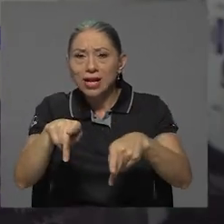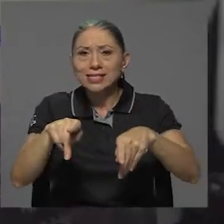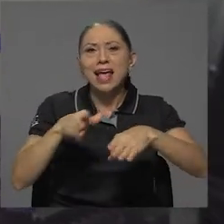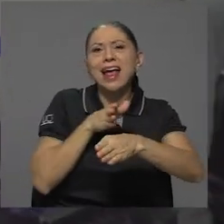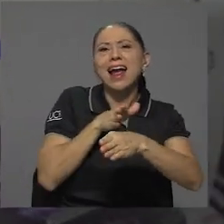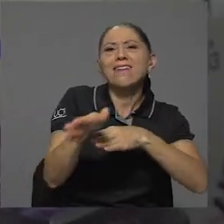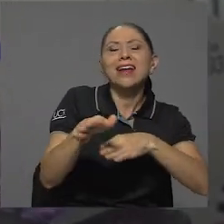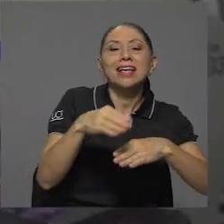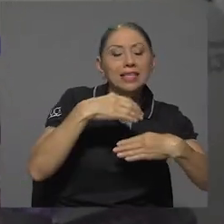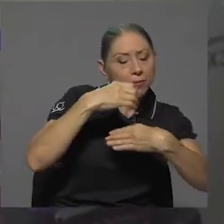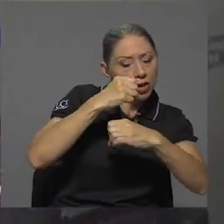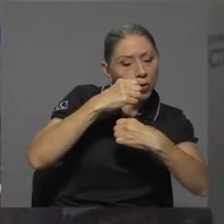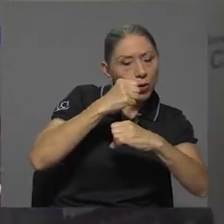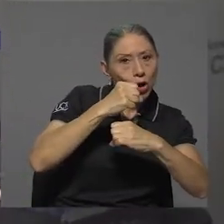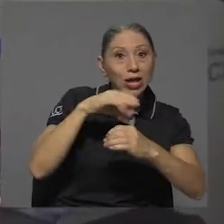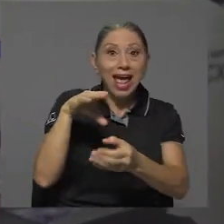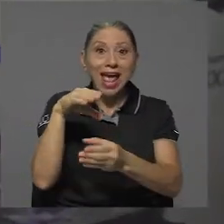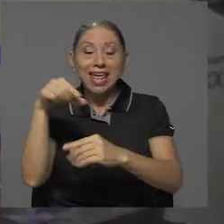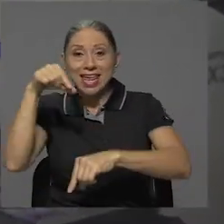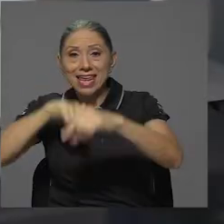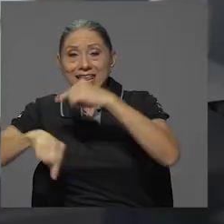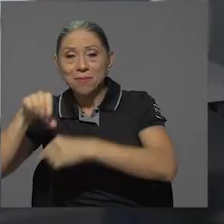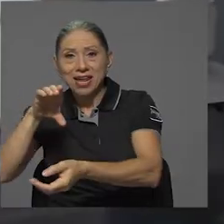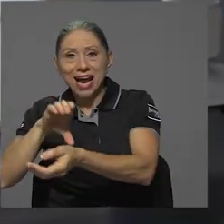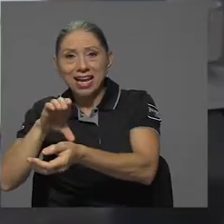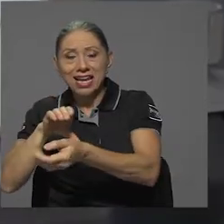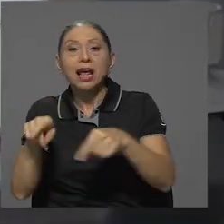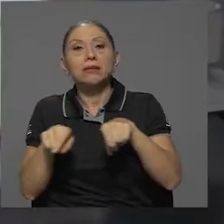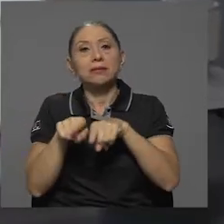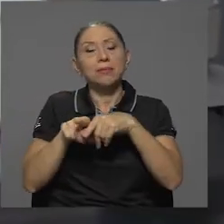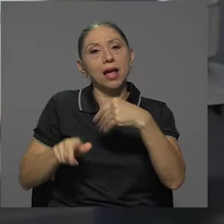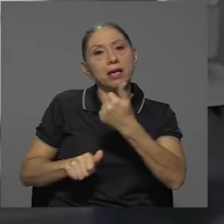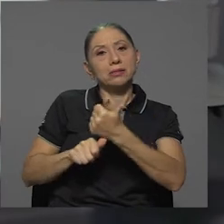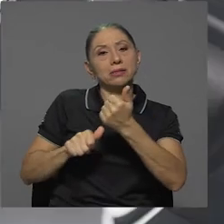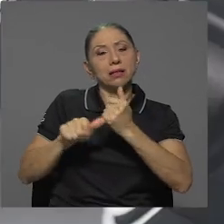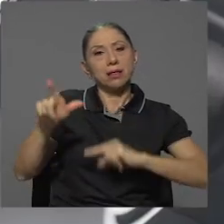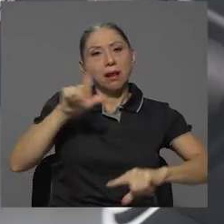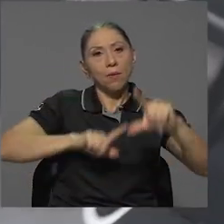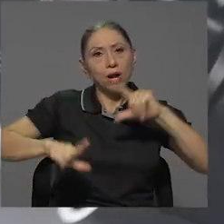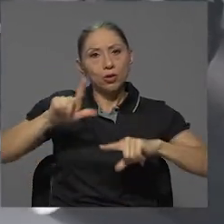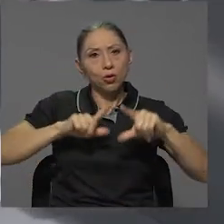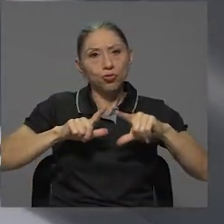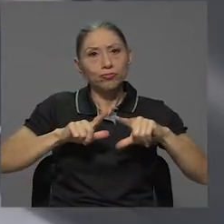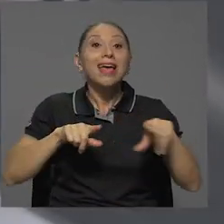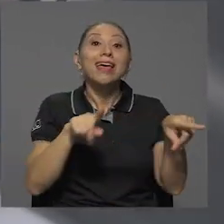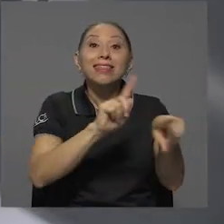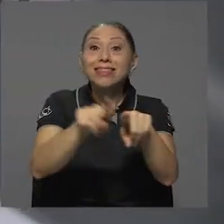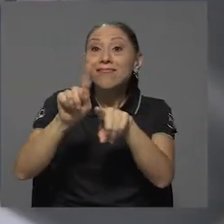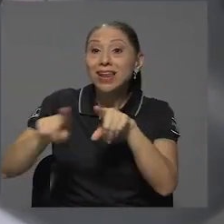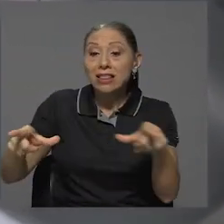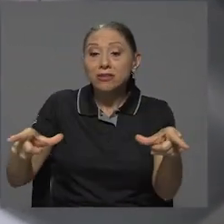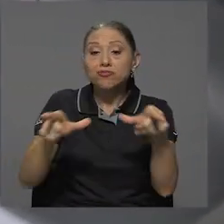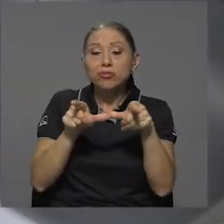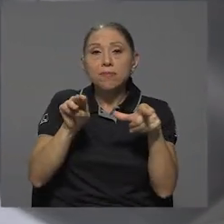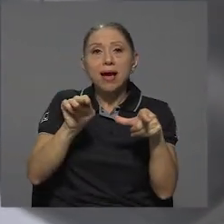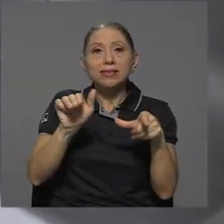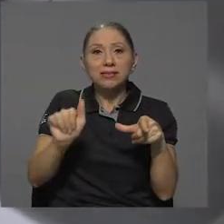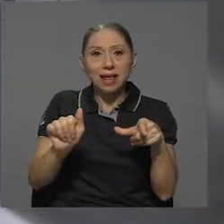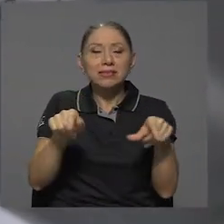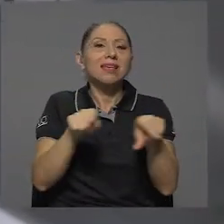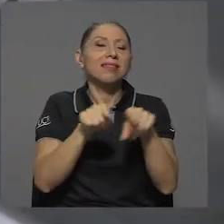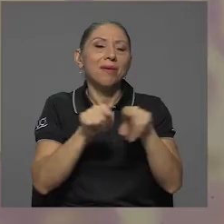imparten las carreras de microbiología y química clínica y asistente de laboratorio, así como diferentes maestrías y